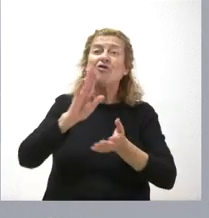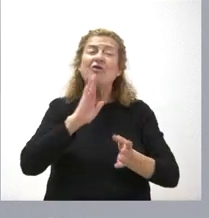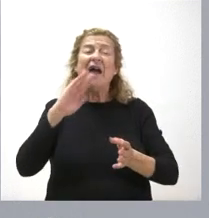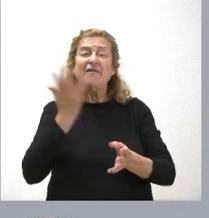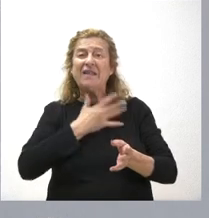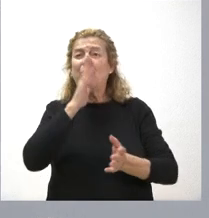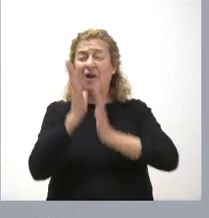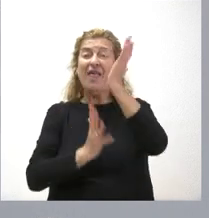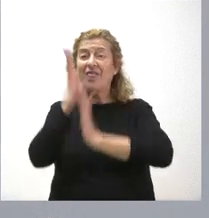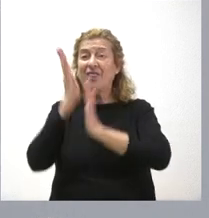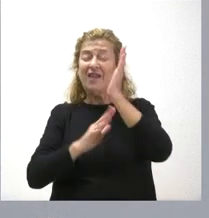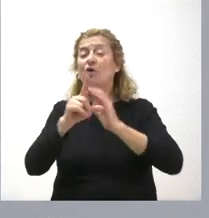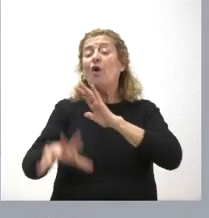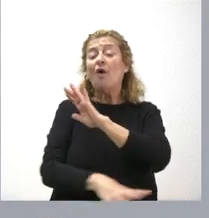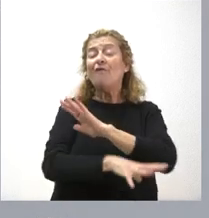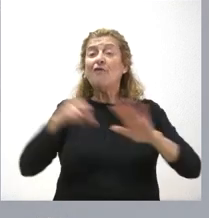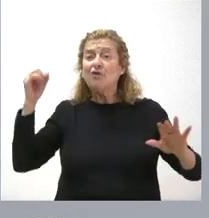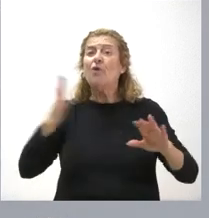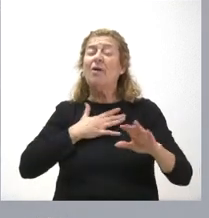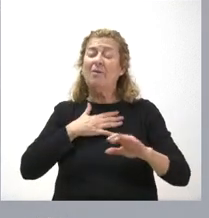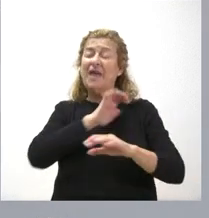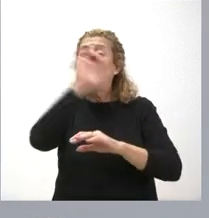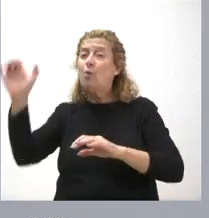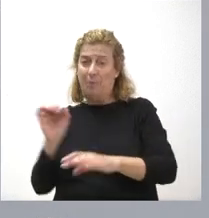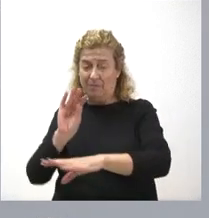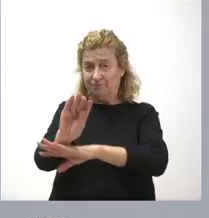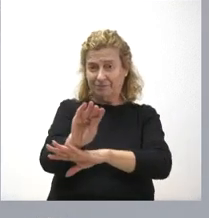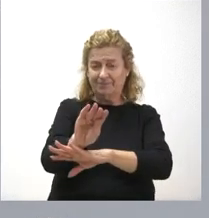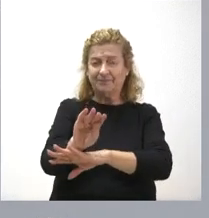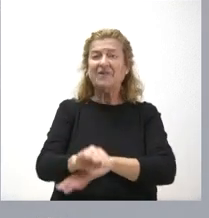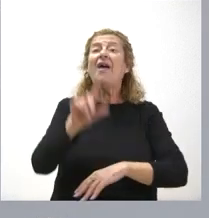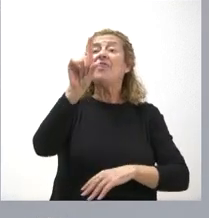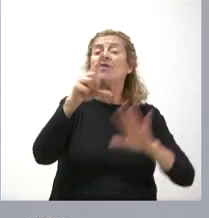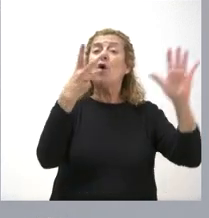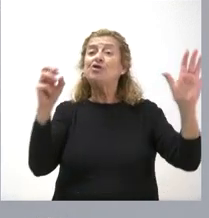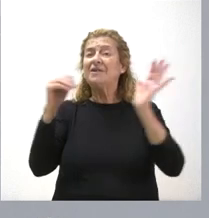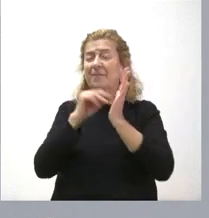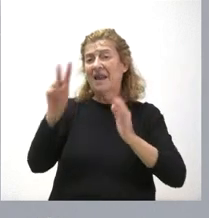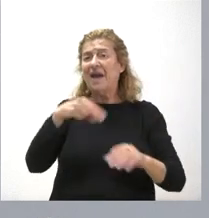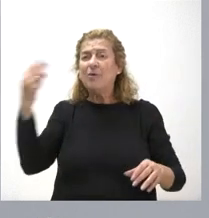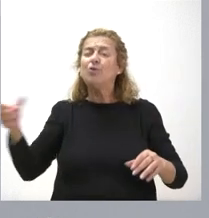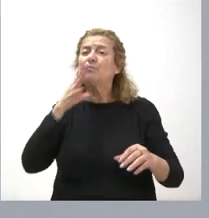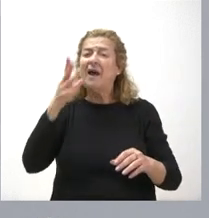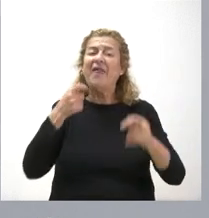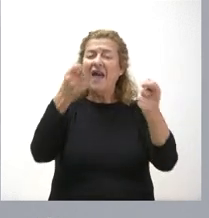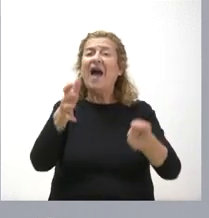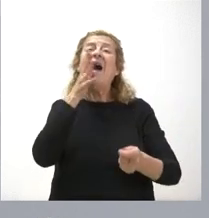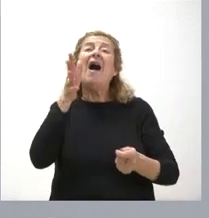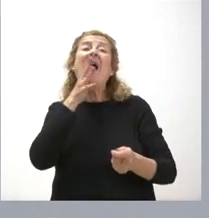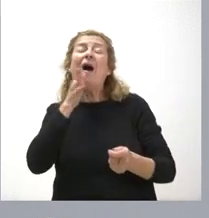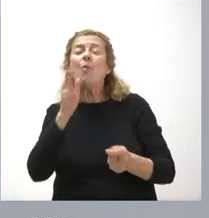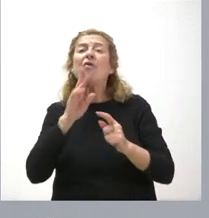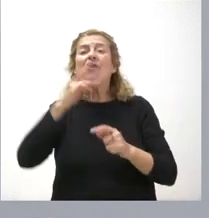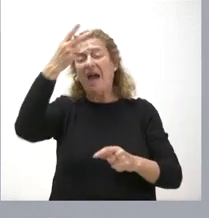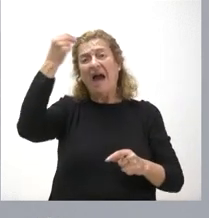incendios y son fondos financiados por la Unión Europea. 180.000 euros para actuaciones de abastecimiento de agua en Ávila.